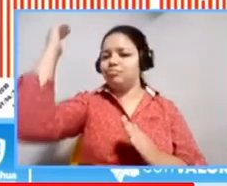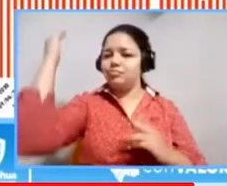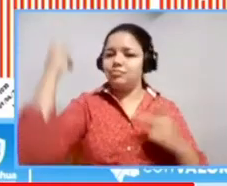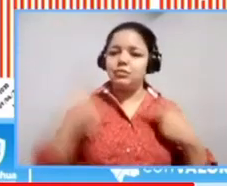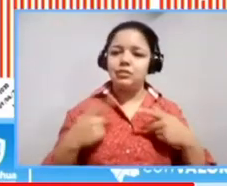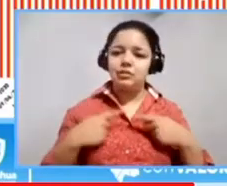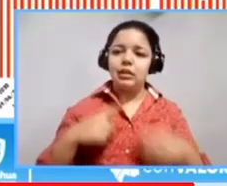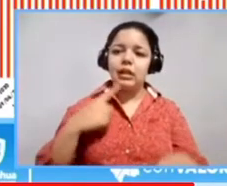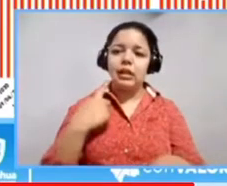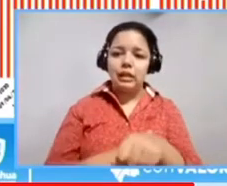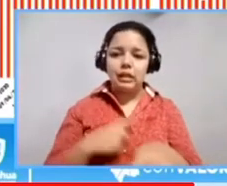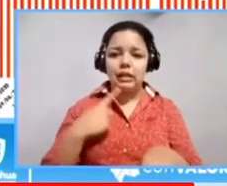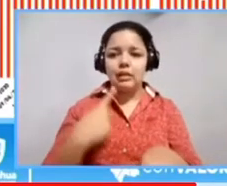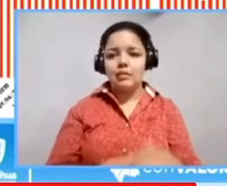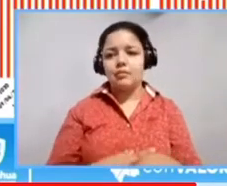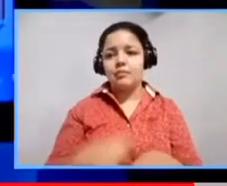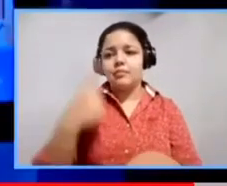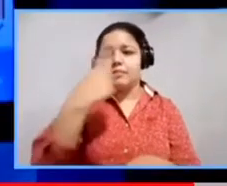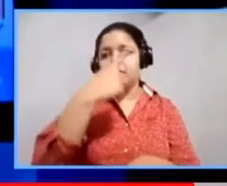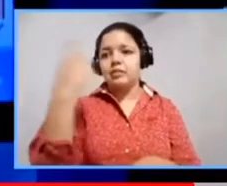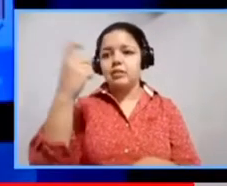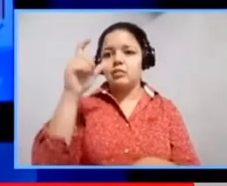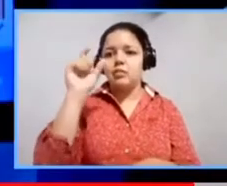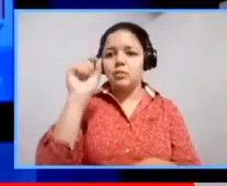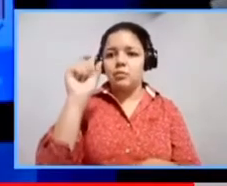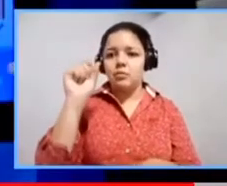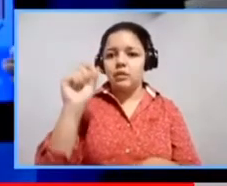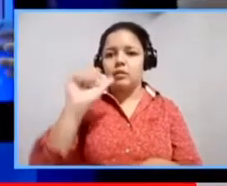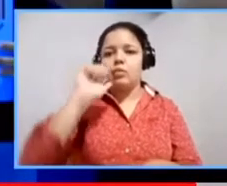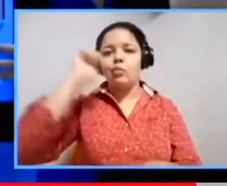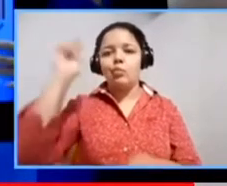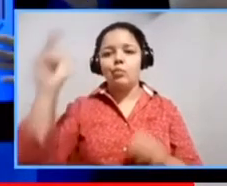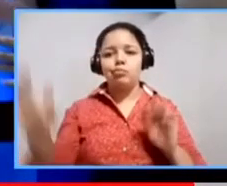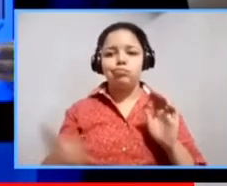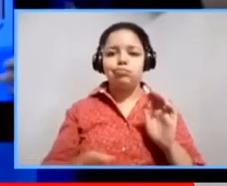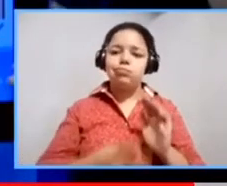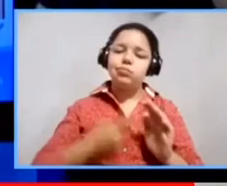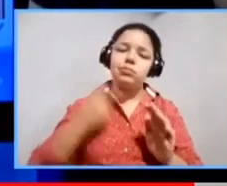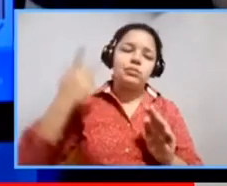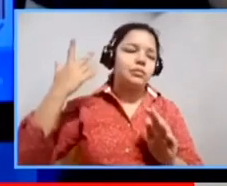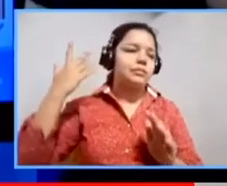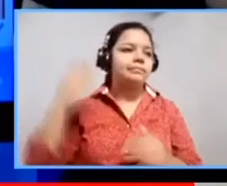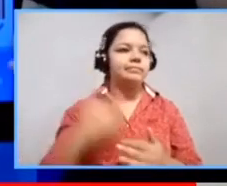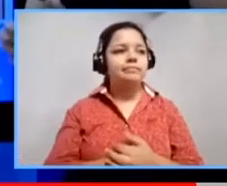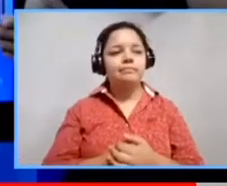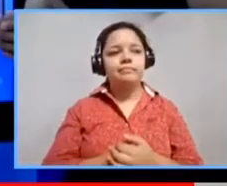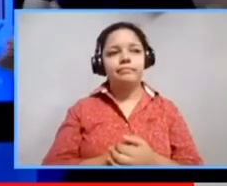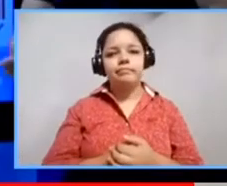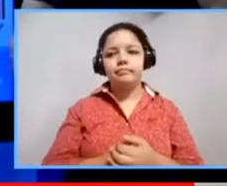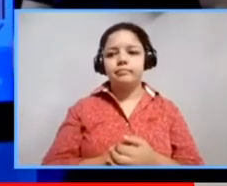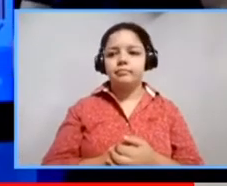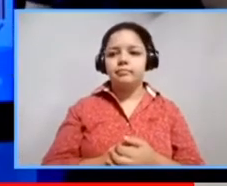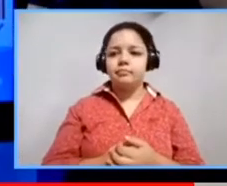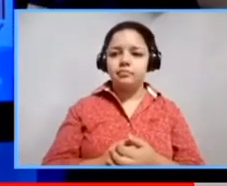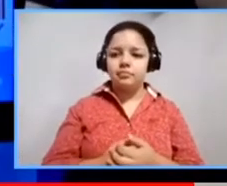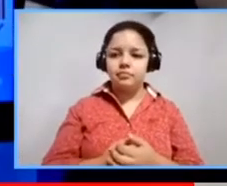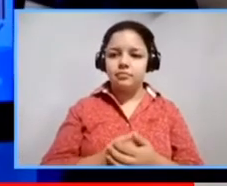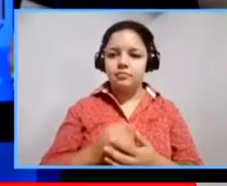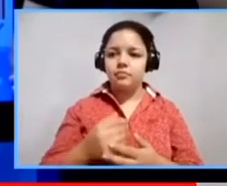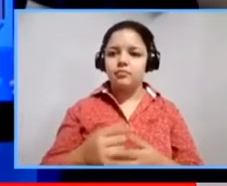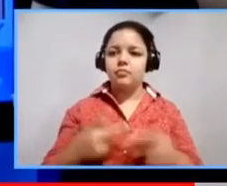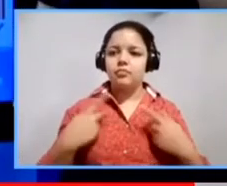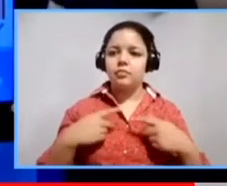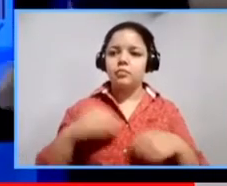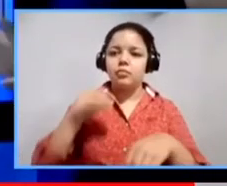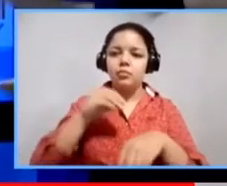120, otra vez superamos, llegamos al tercer dígito, 120 casos registrados para el